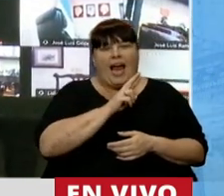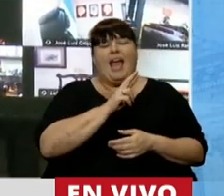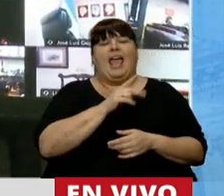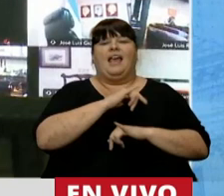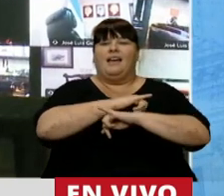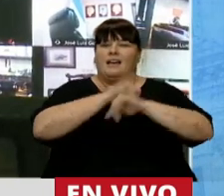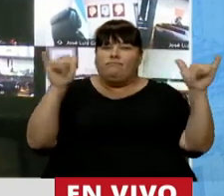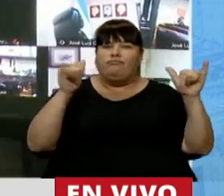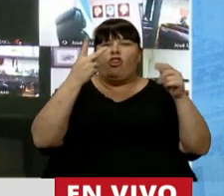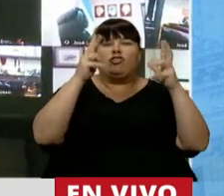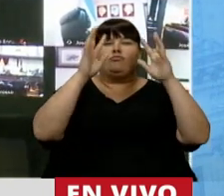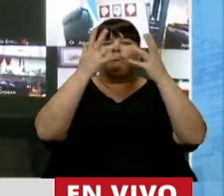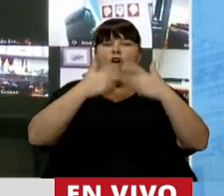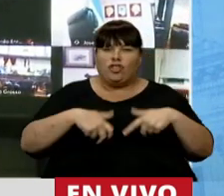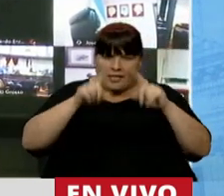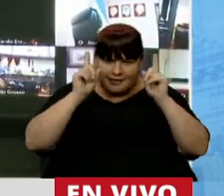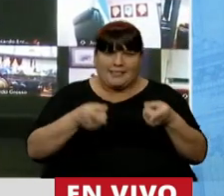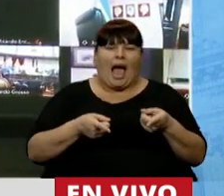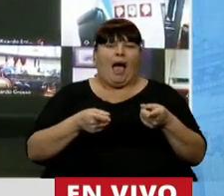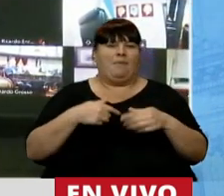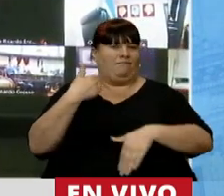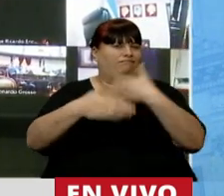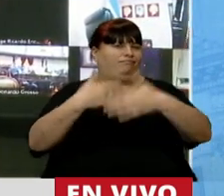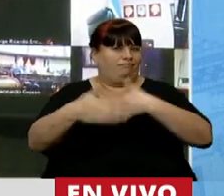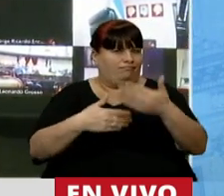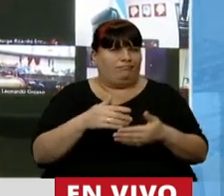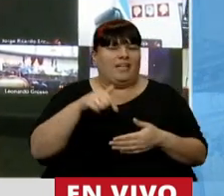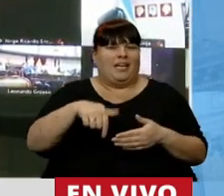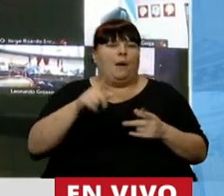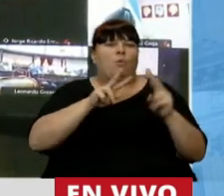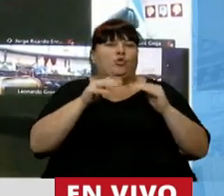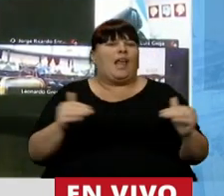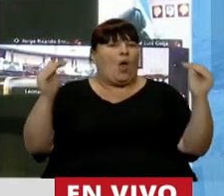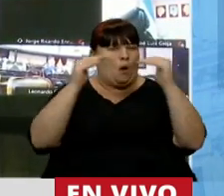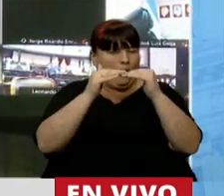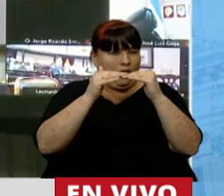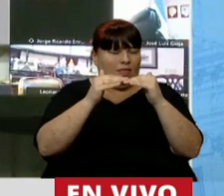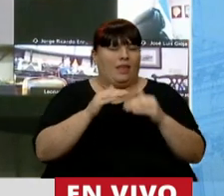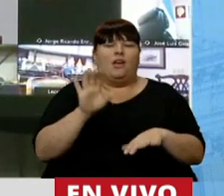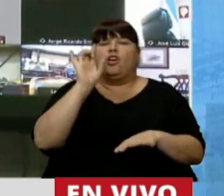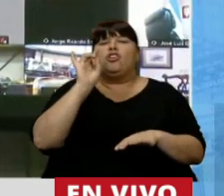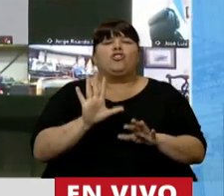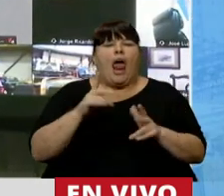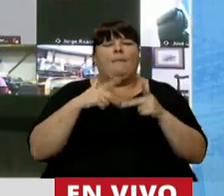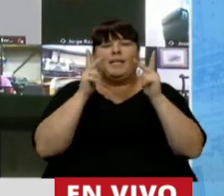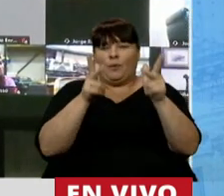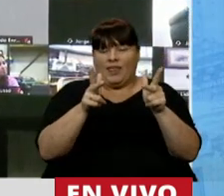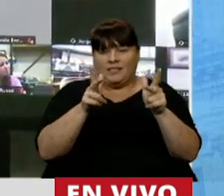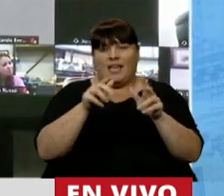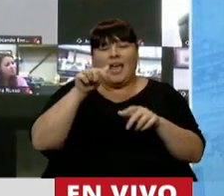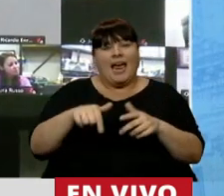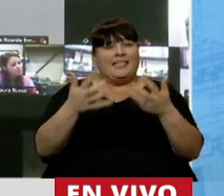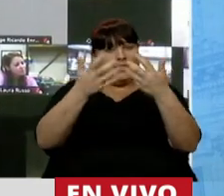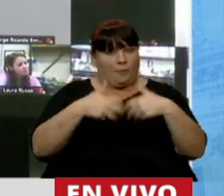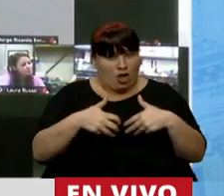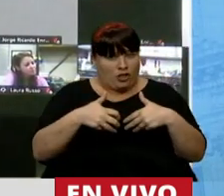se han anunciado dos proyectos que también van a avanzar en la equidad, simplemente quiero decirles que este